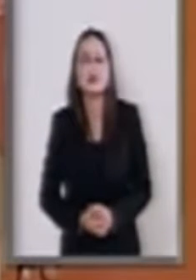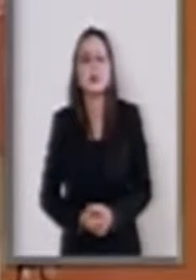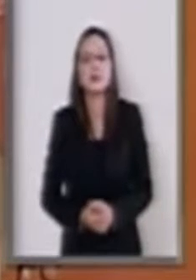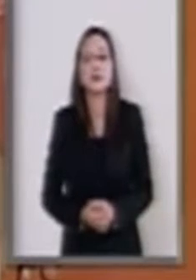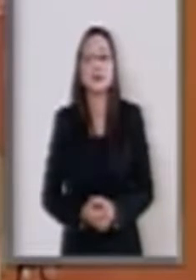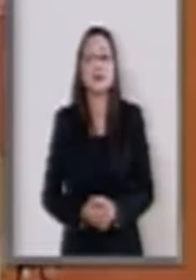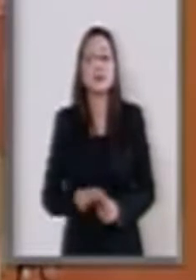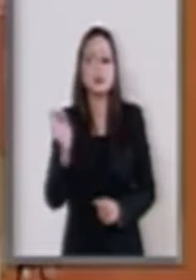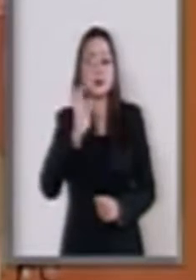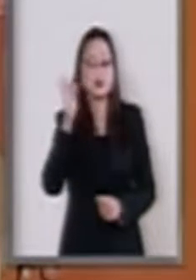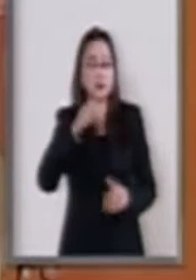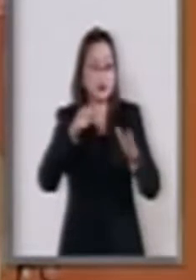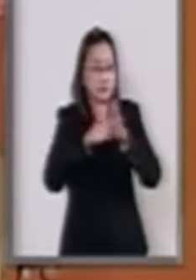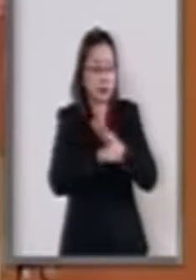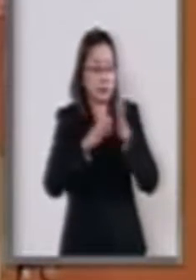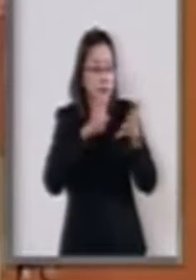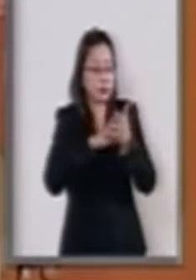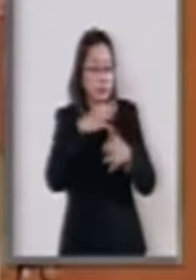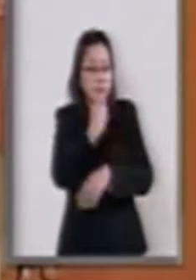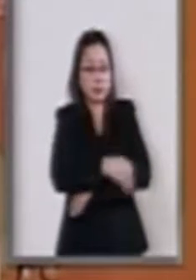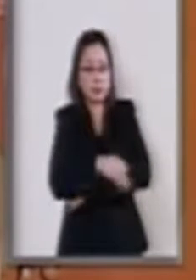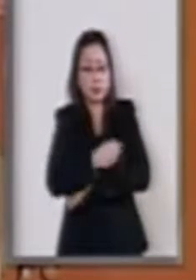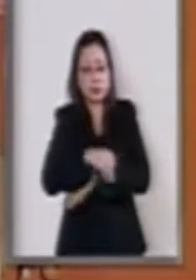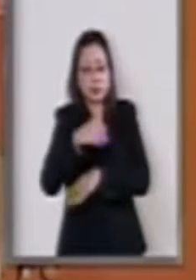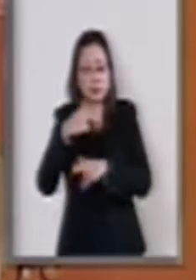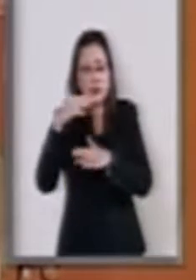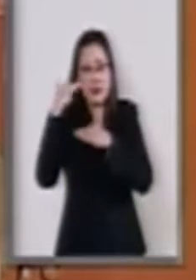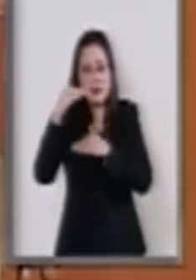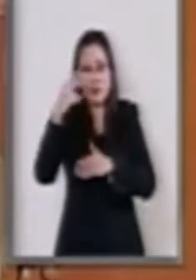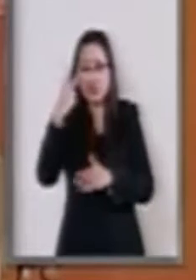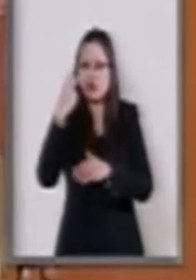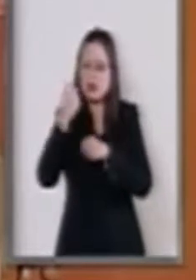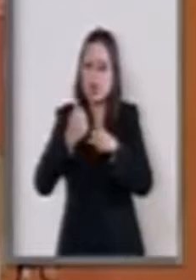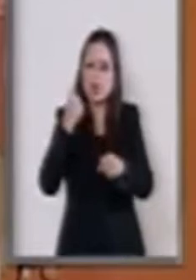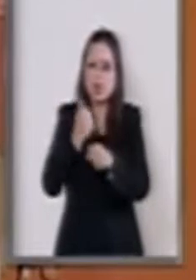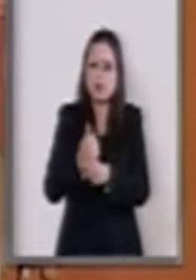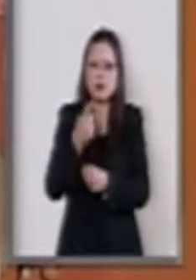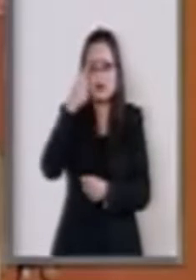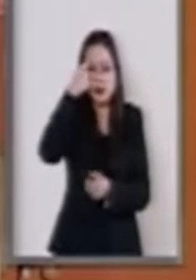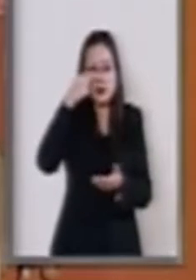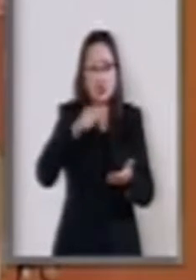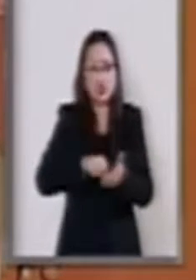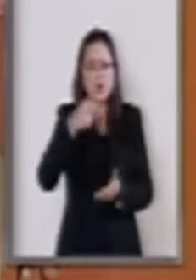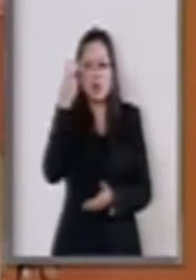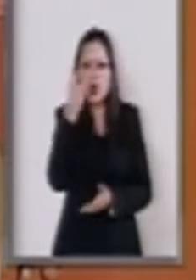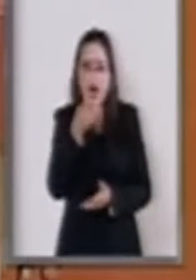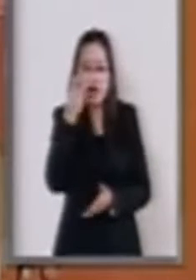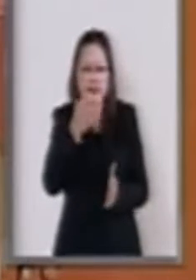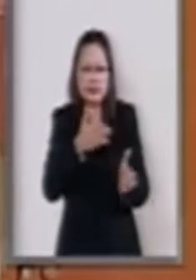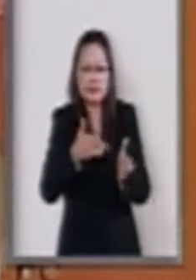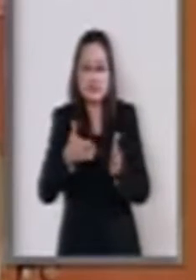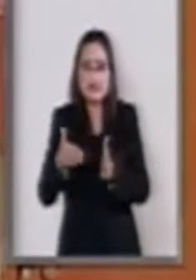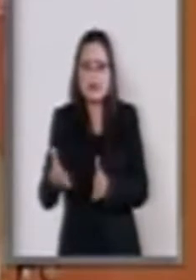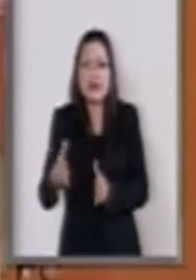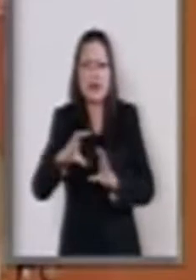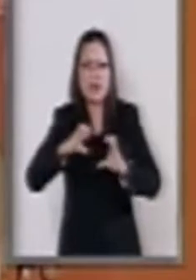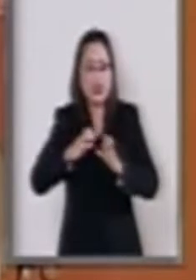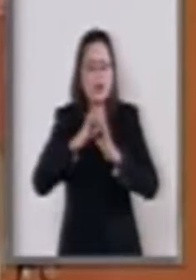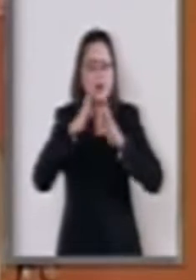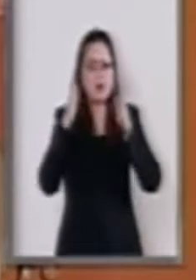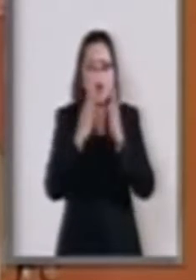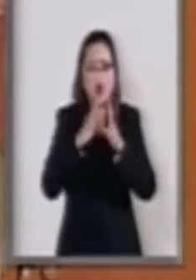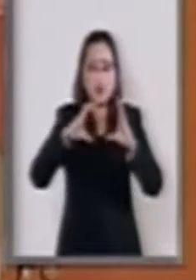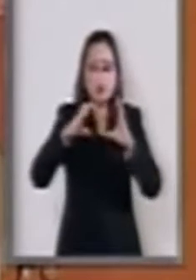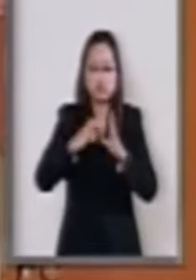prisión preventiva hasta dos años me parece que hace ennugatorio todo el esquema adversarial